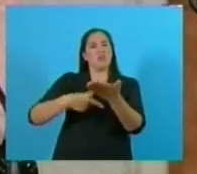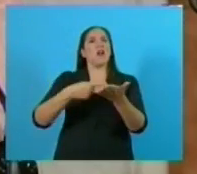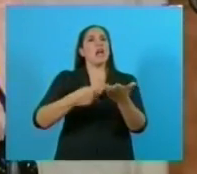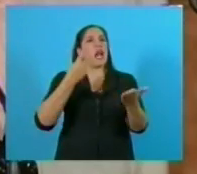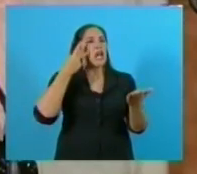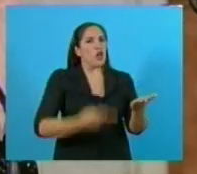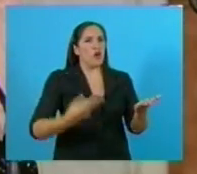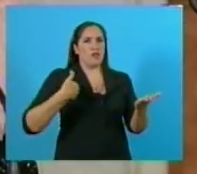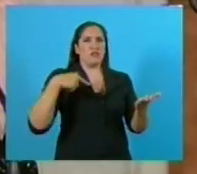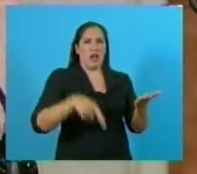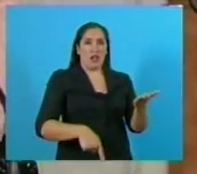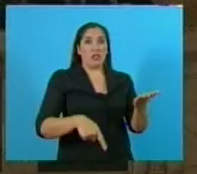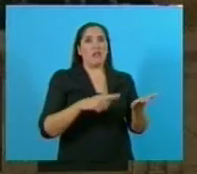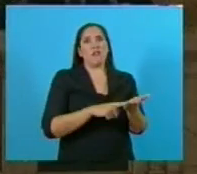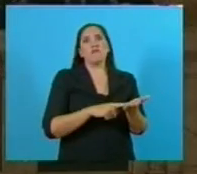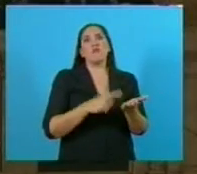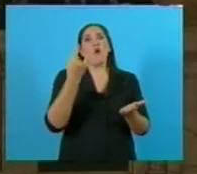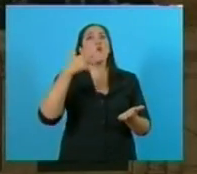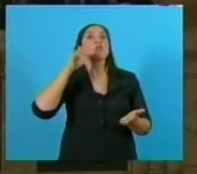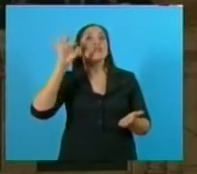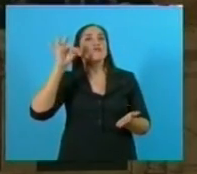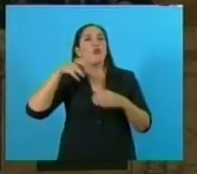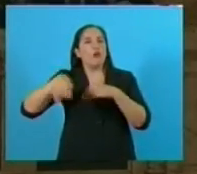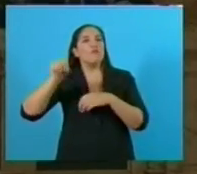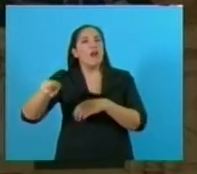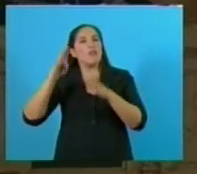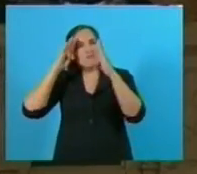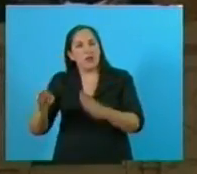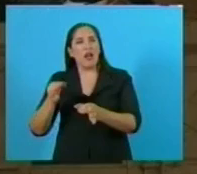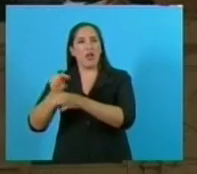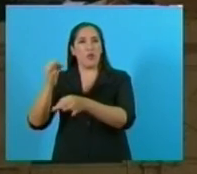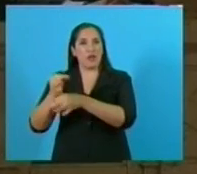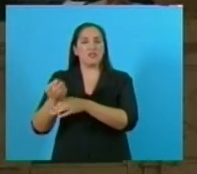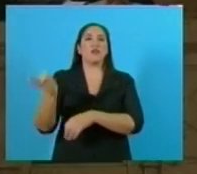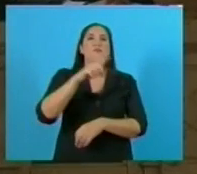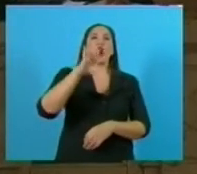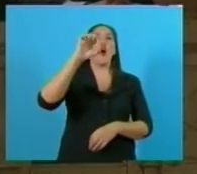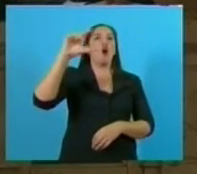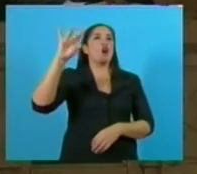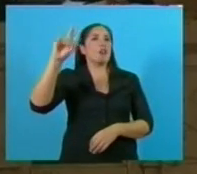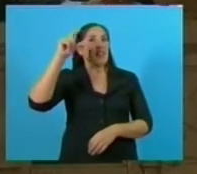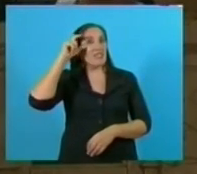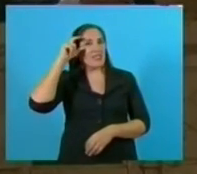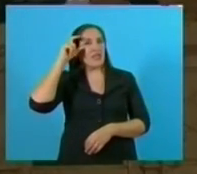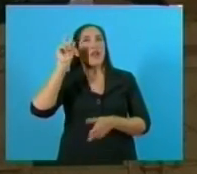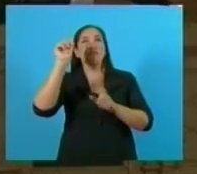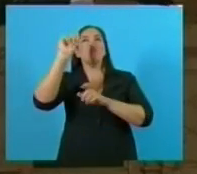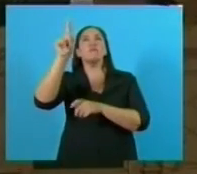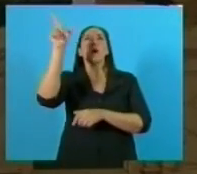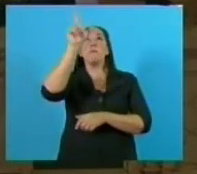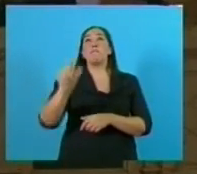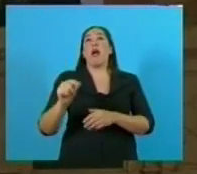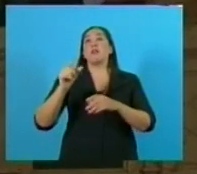olvidar, UNESCO Educación. La OCDE, que es la organización que nuclea a los países